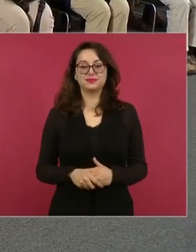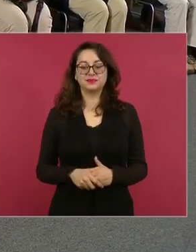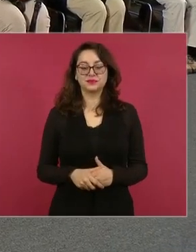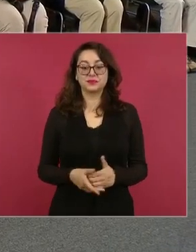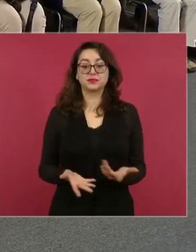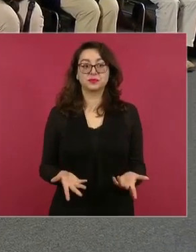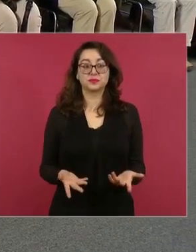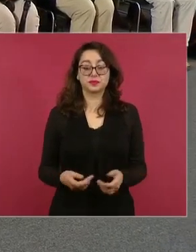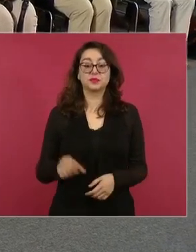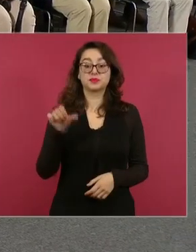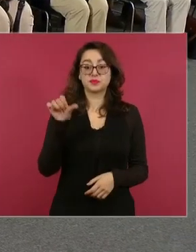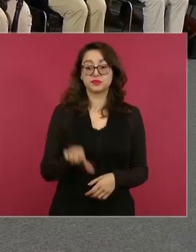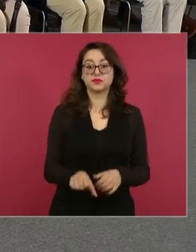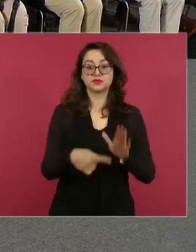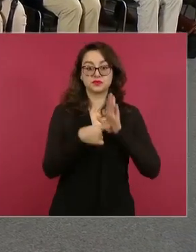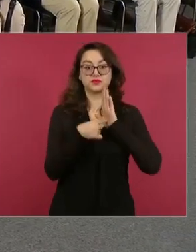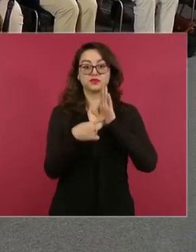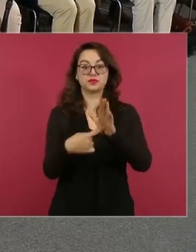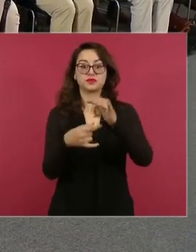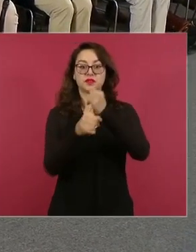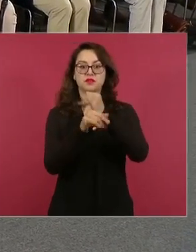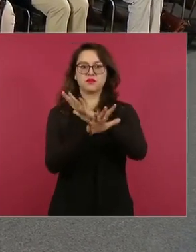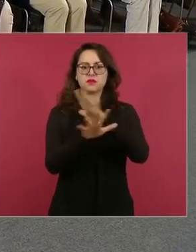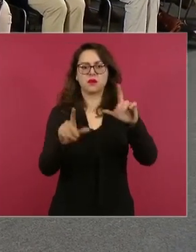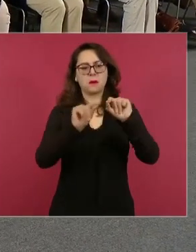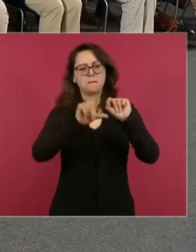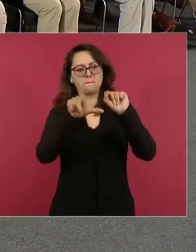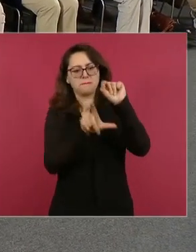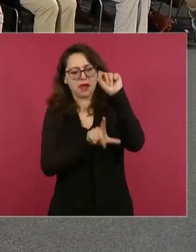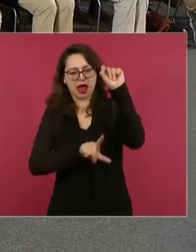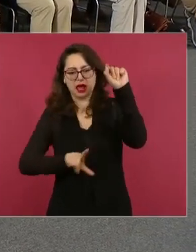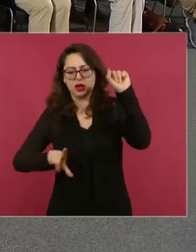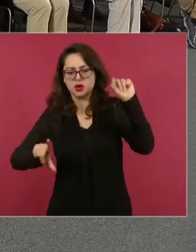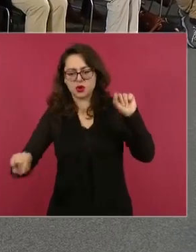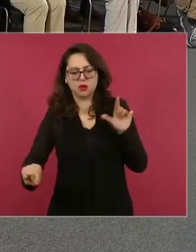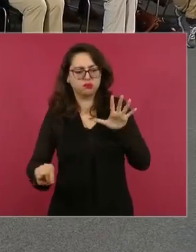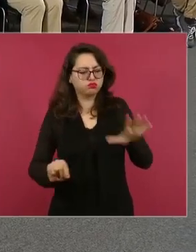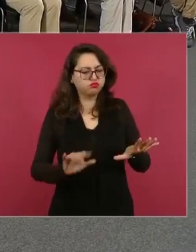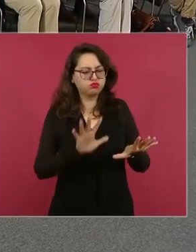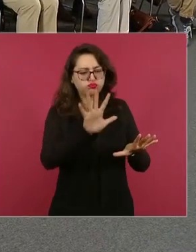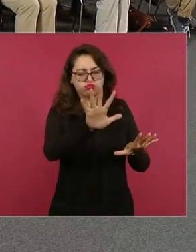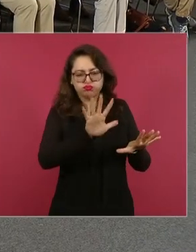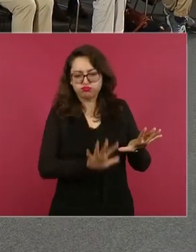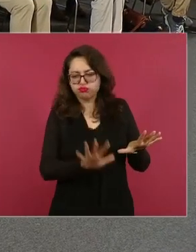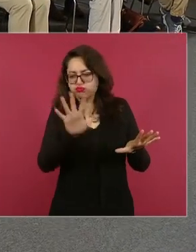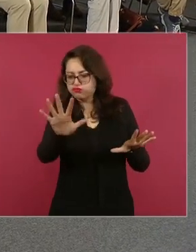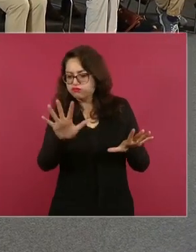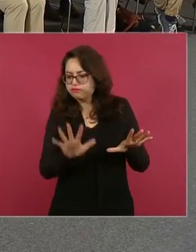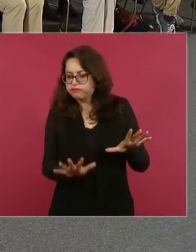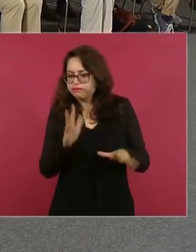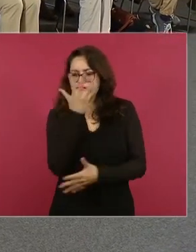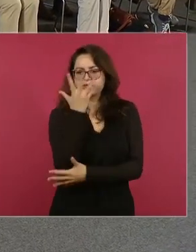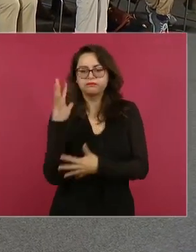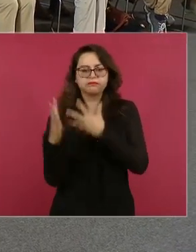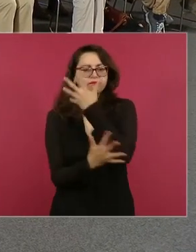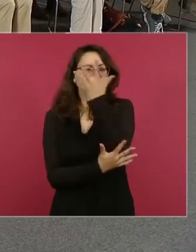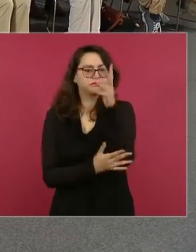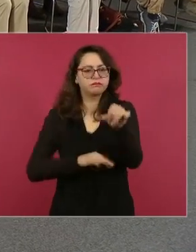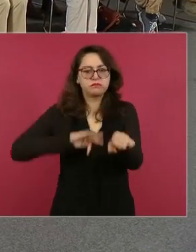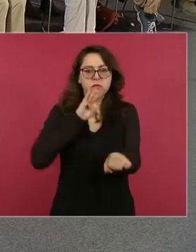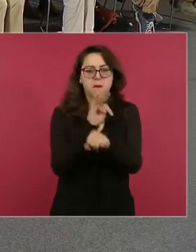las áreas naturales protegidas, cómo vamos en esta materia.